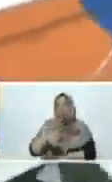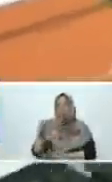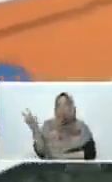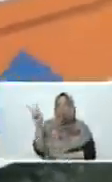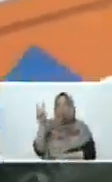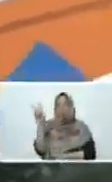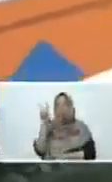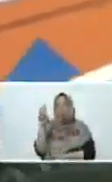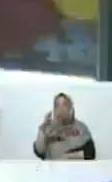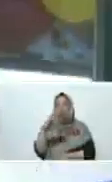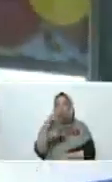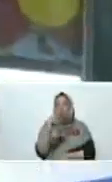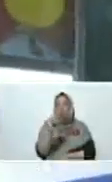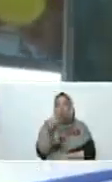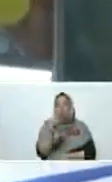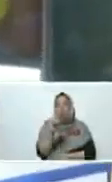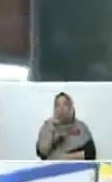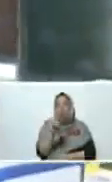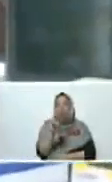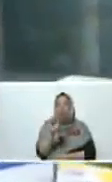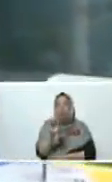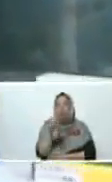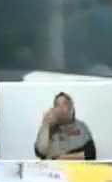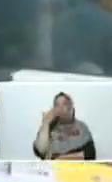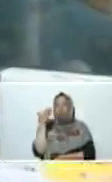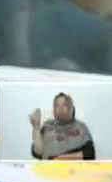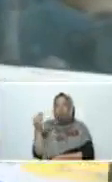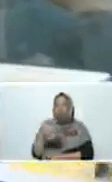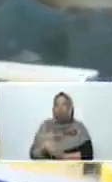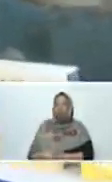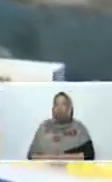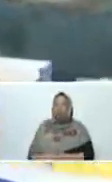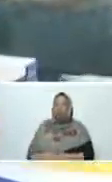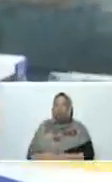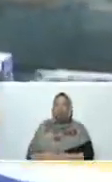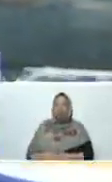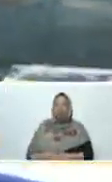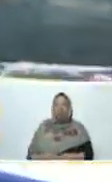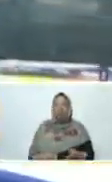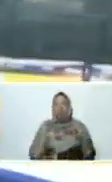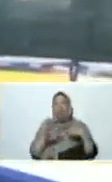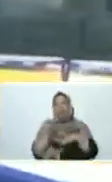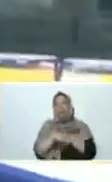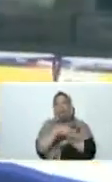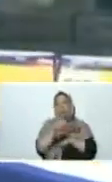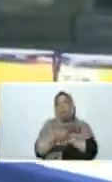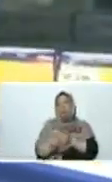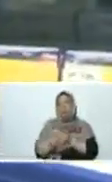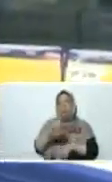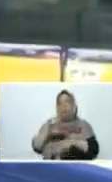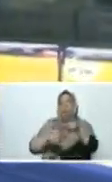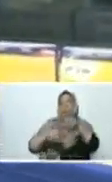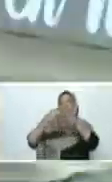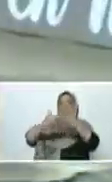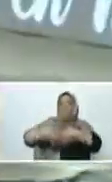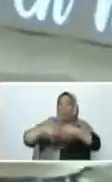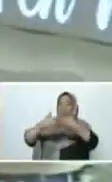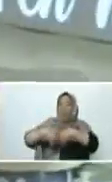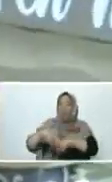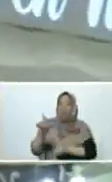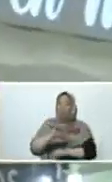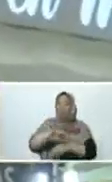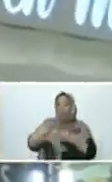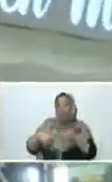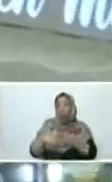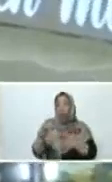por coque criollo. Correcto. Presidente, esto que usted ve aquí, esto representa el principal costo de la industria siderúrgica. No solo en